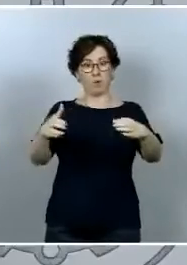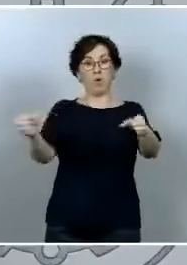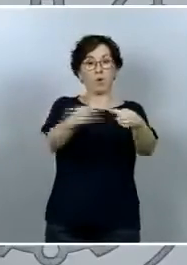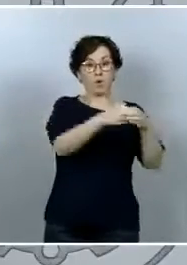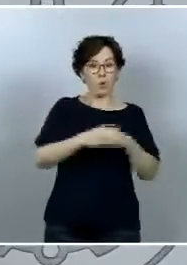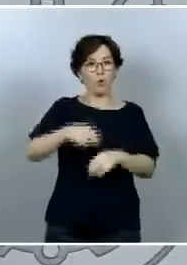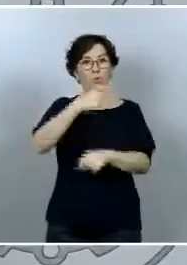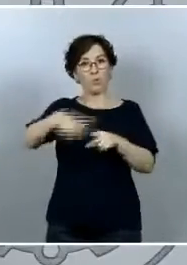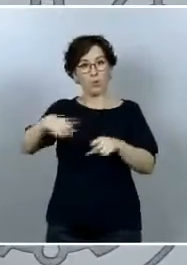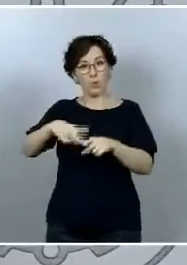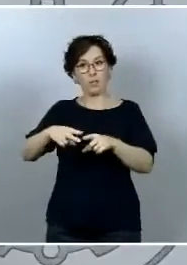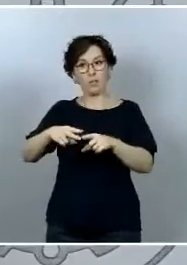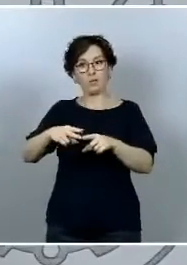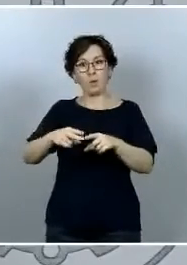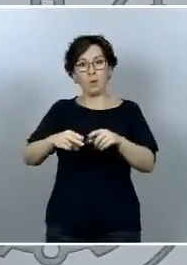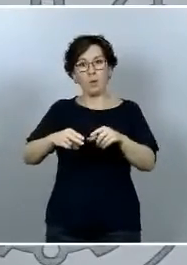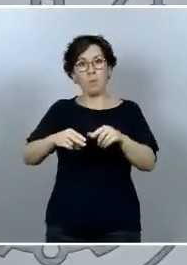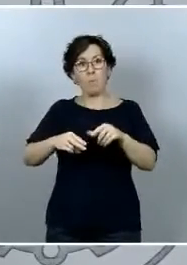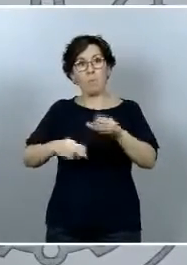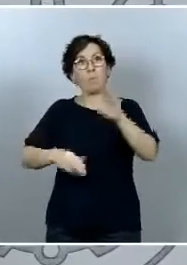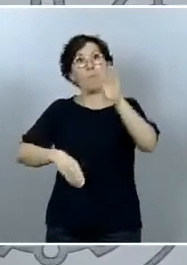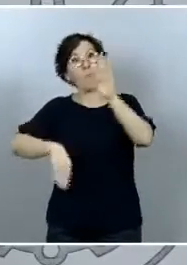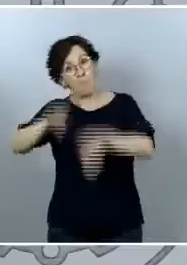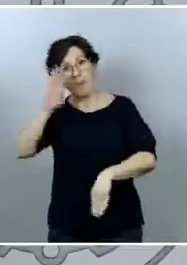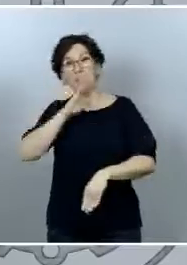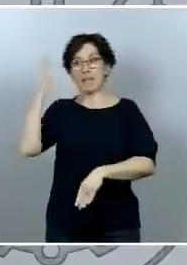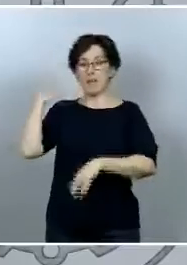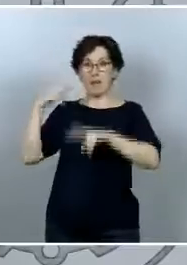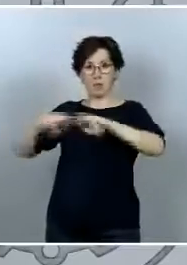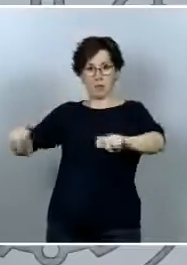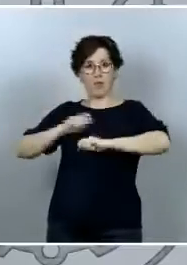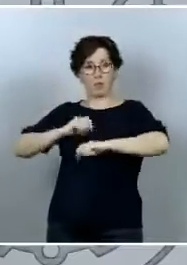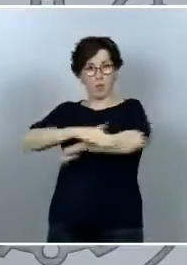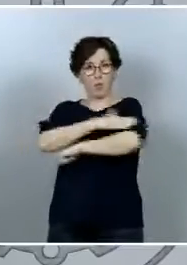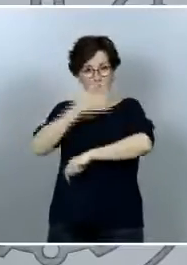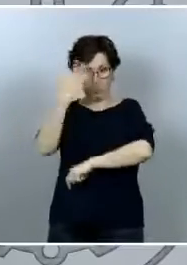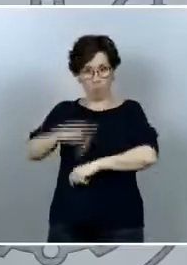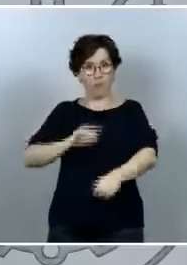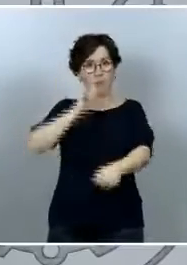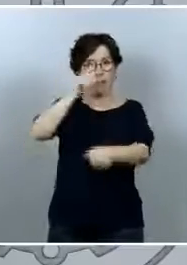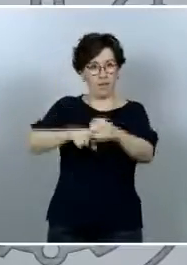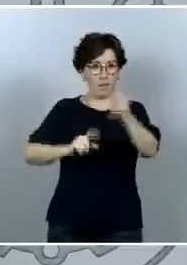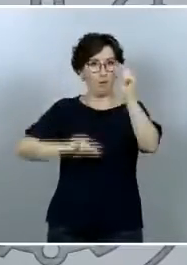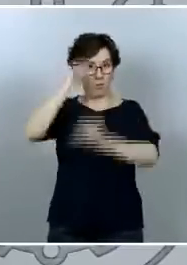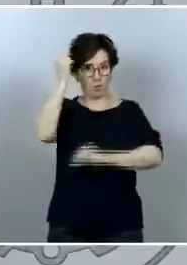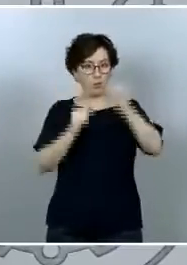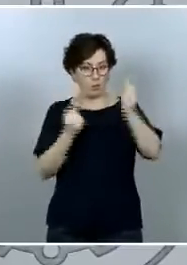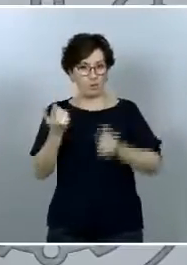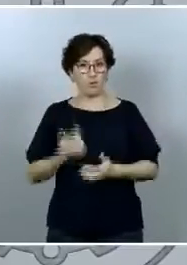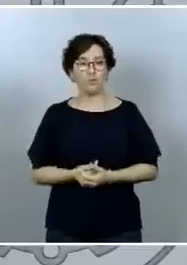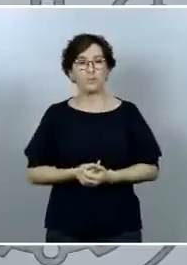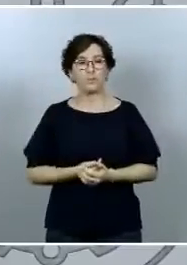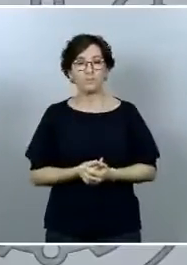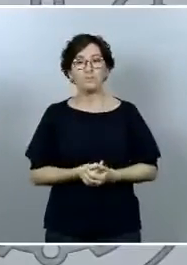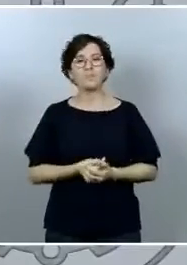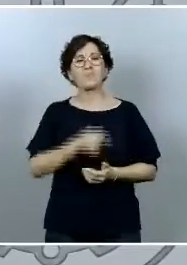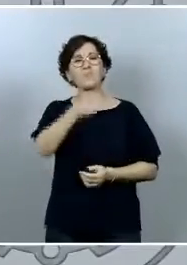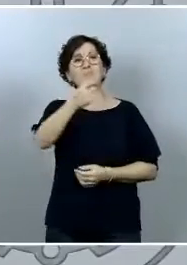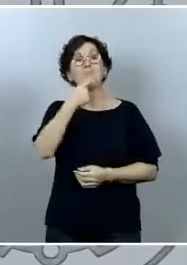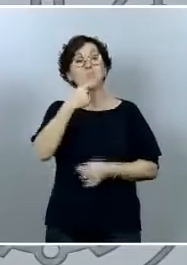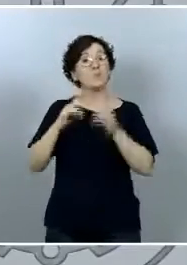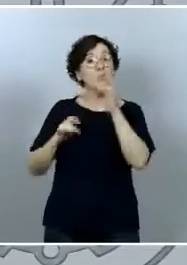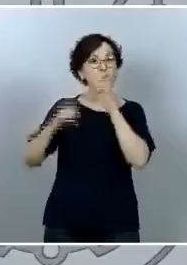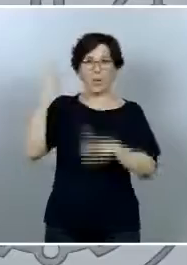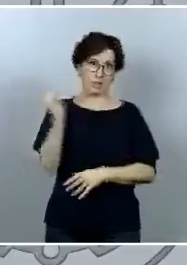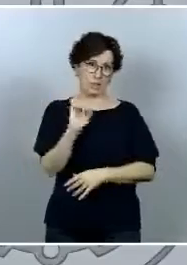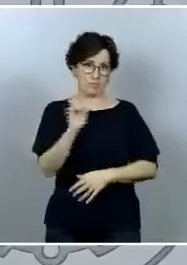posible la investidura puedan participar de ese proyecto de presupuesto y lo que usted me preguntaba de carambola para nada le puedo asegurar